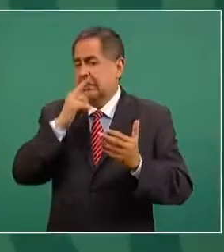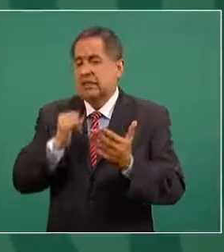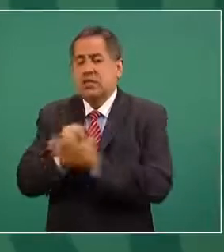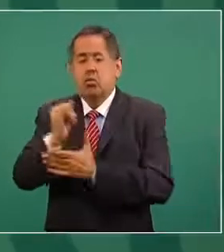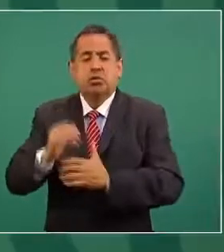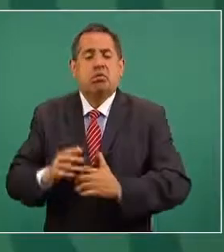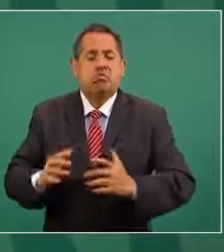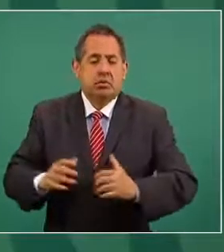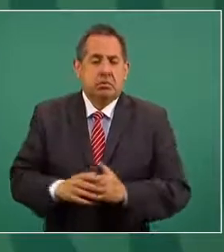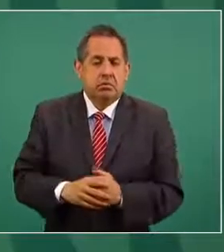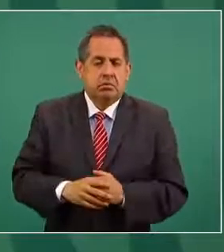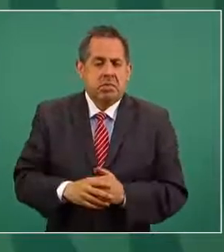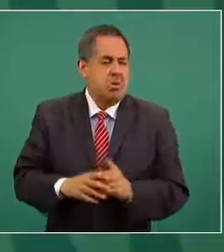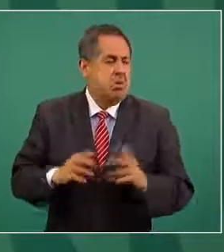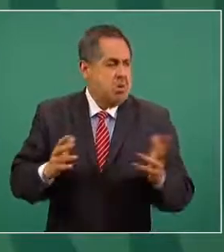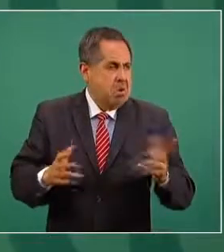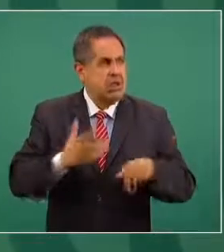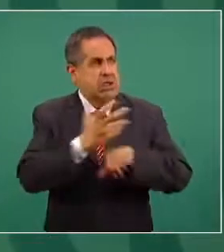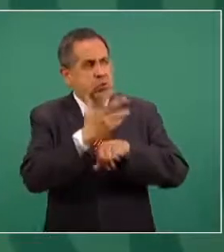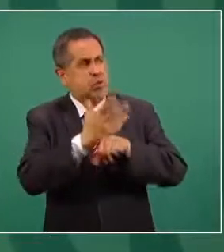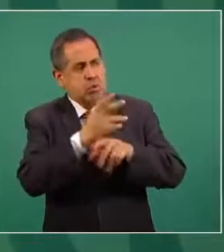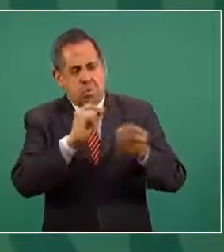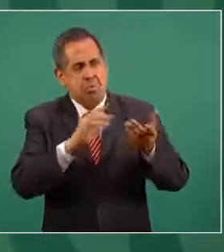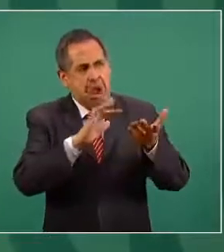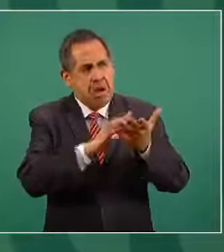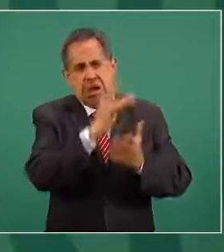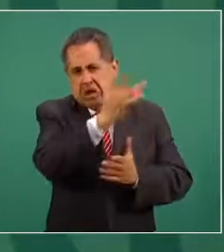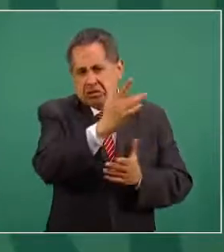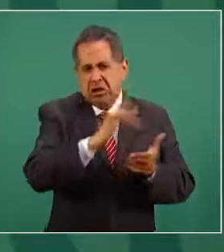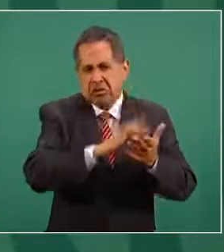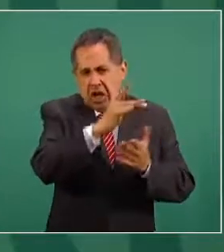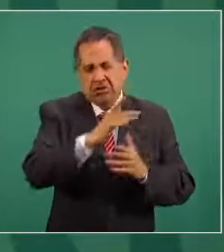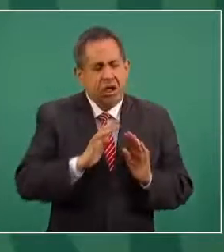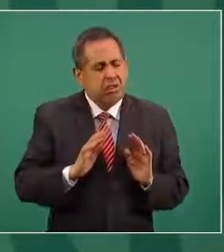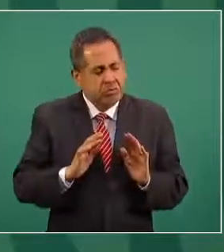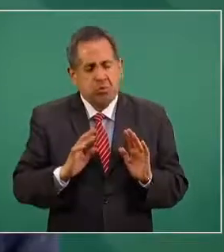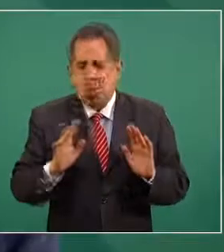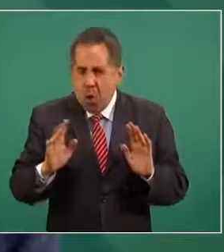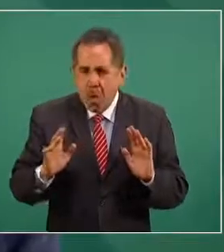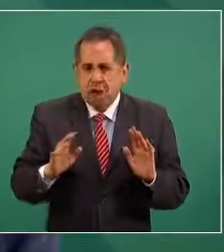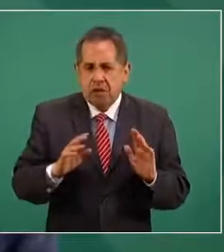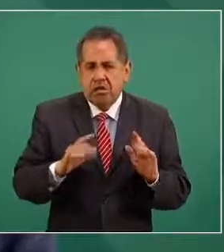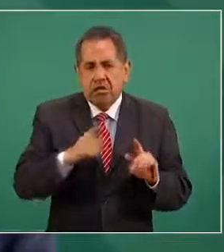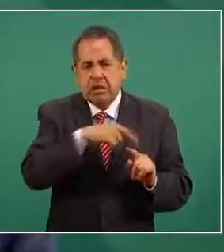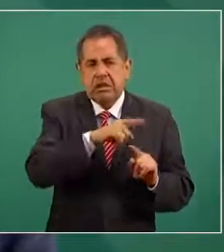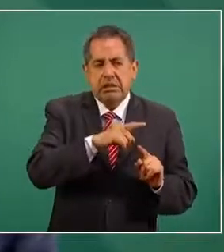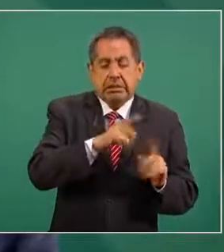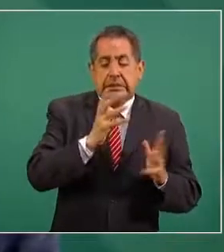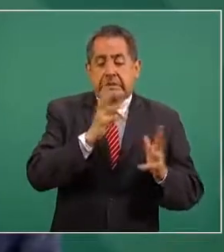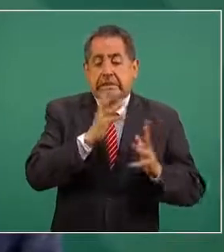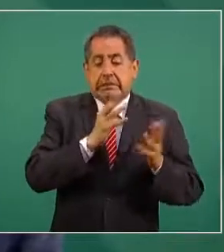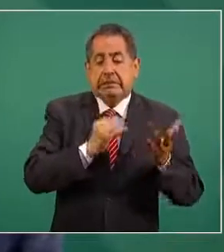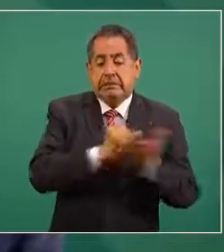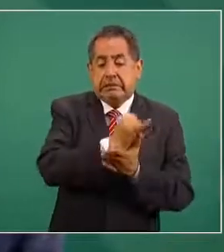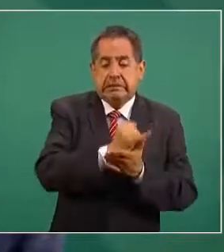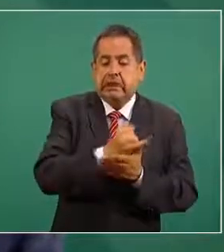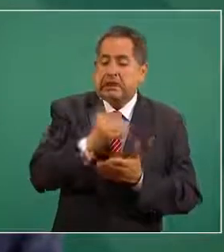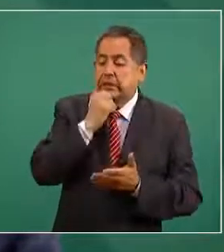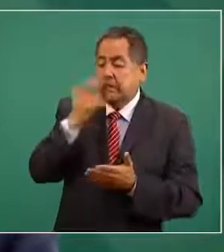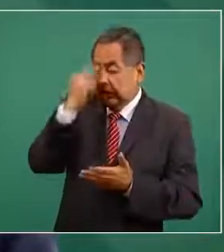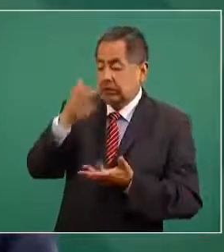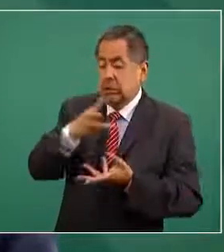Agradecer mucho a las autoridades de Estados Unidos por su decisión de reponer el